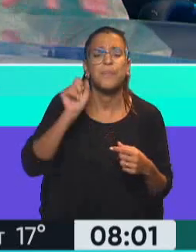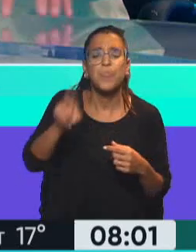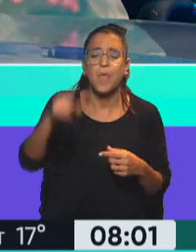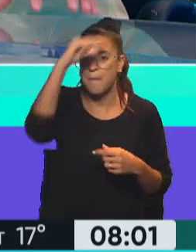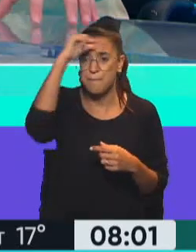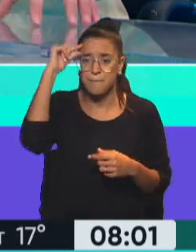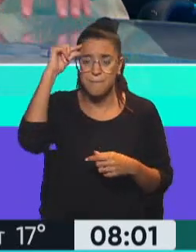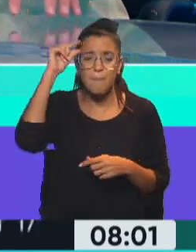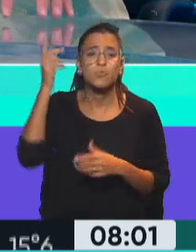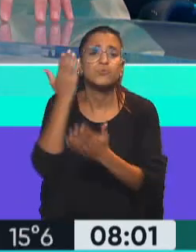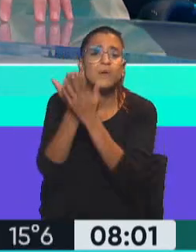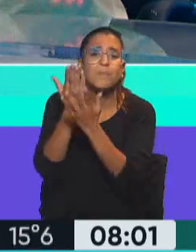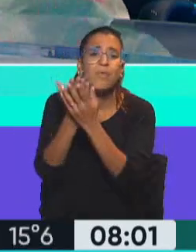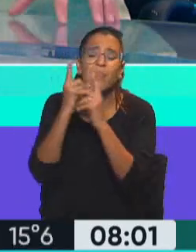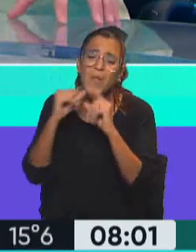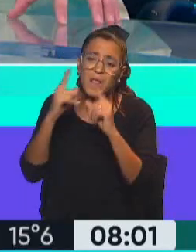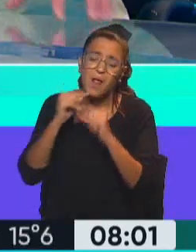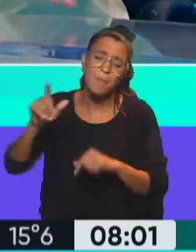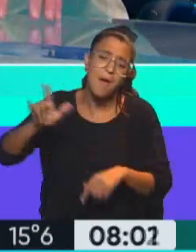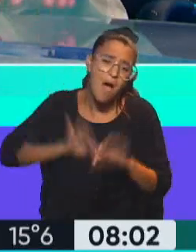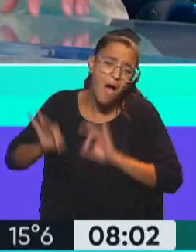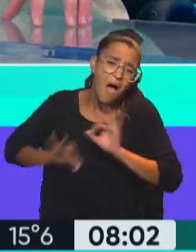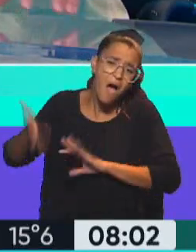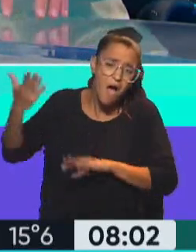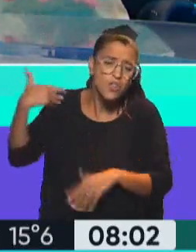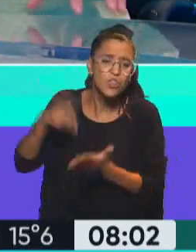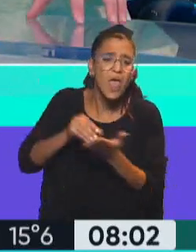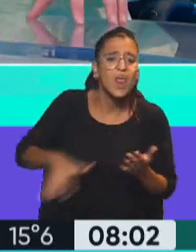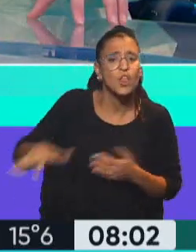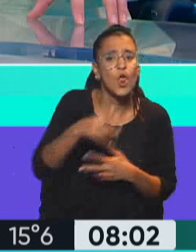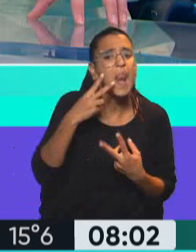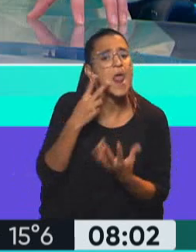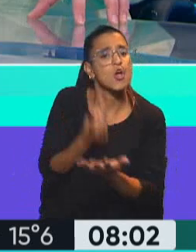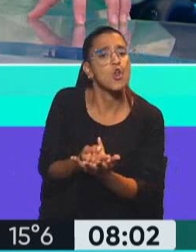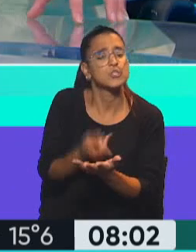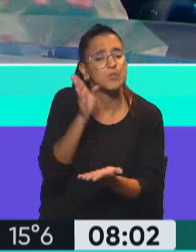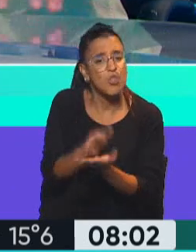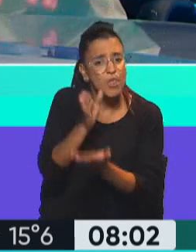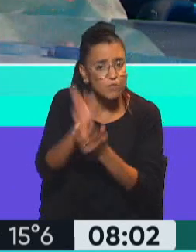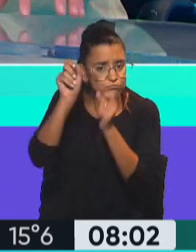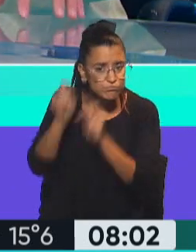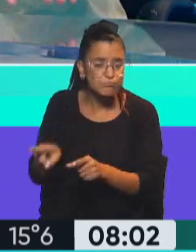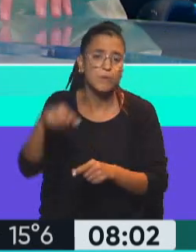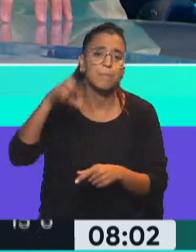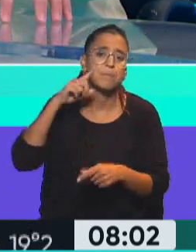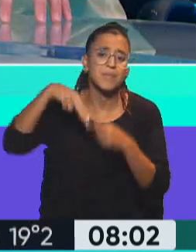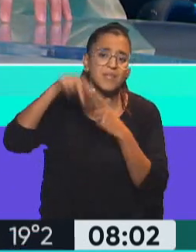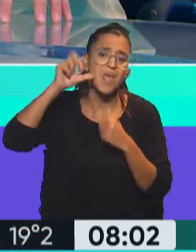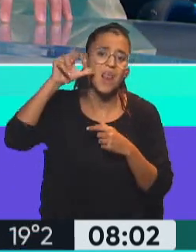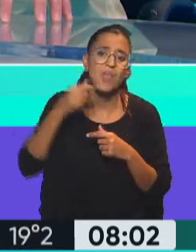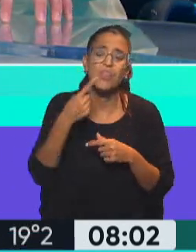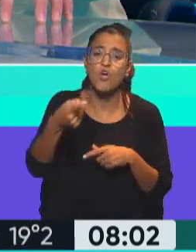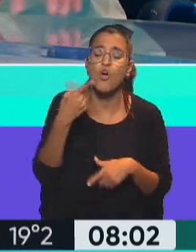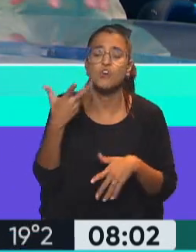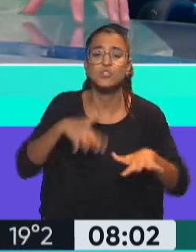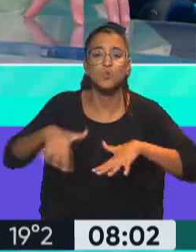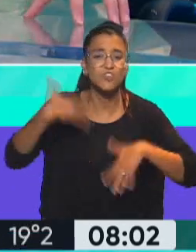mapuches, que han estado reclamando desde hace décadas por territorio, por el reconocimiento de sus derechos. Piñera declaró el estado de